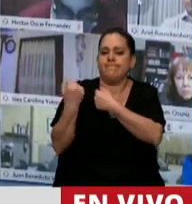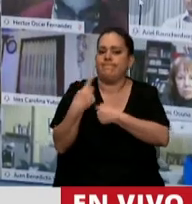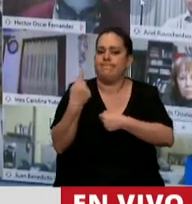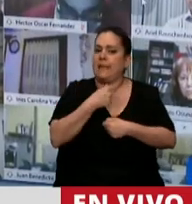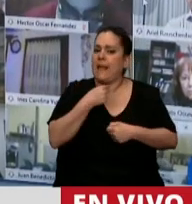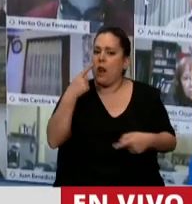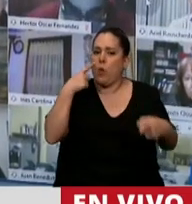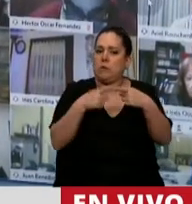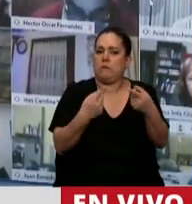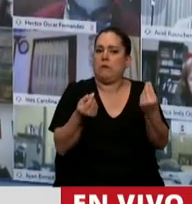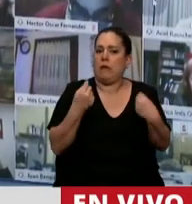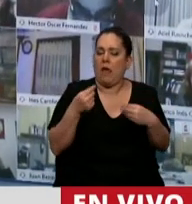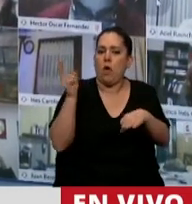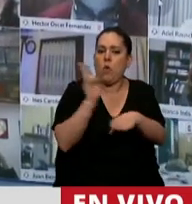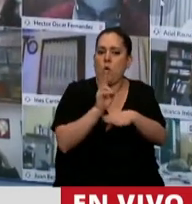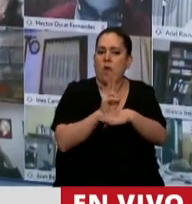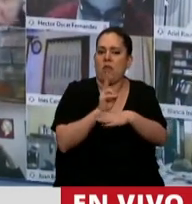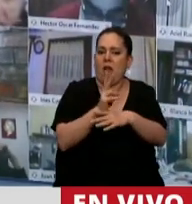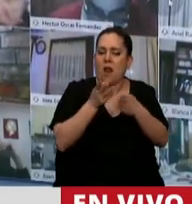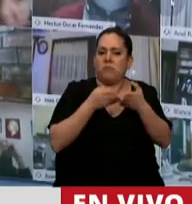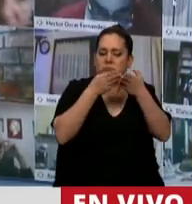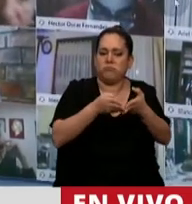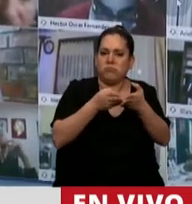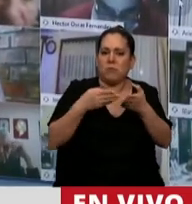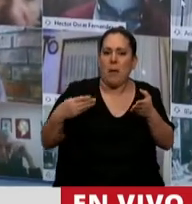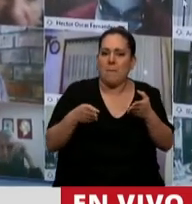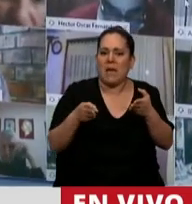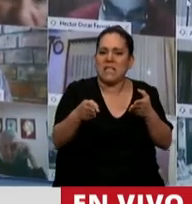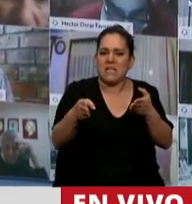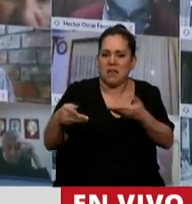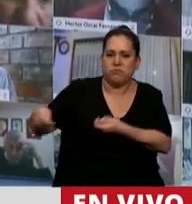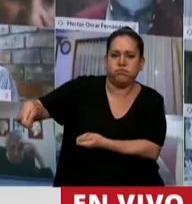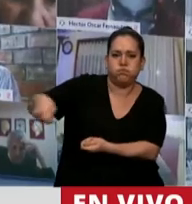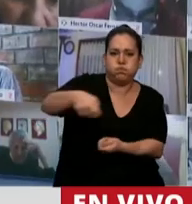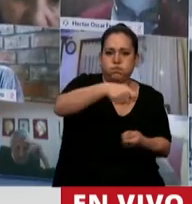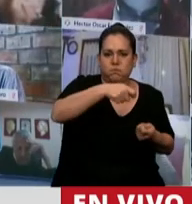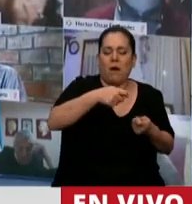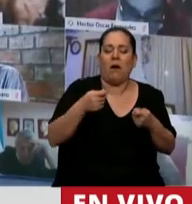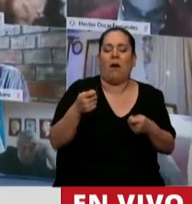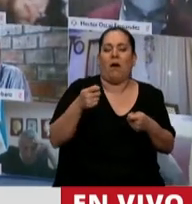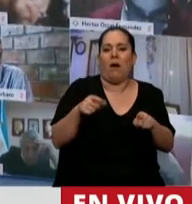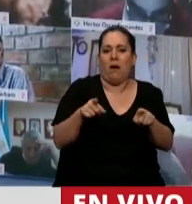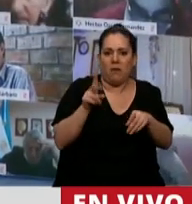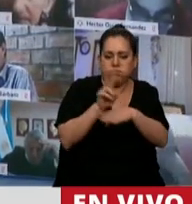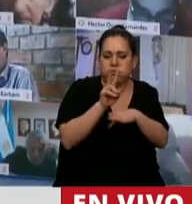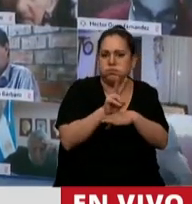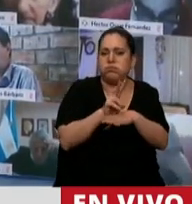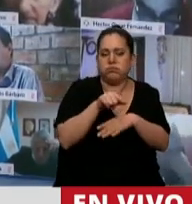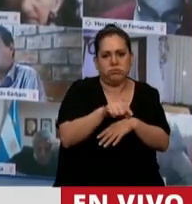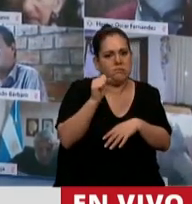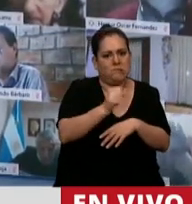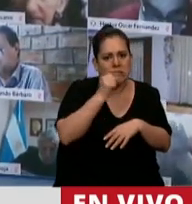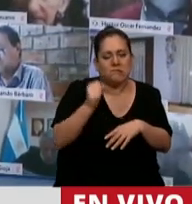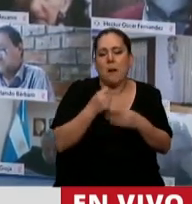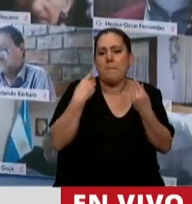resguardar nuestra pesca en el mar argentino. creo que se viene siendo un trabajo muy importante para